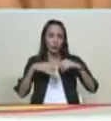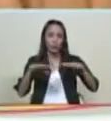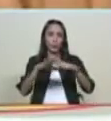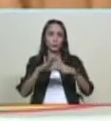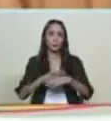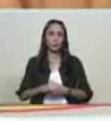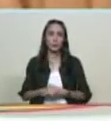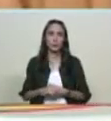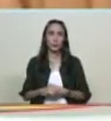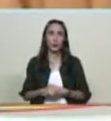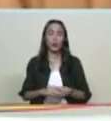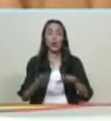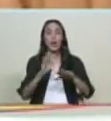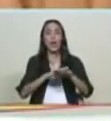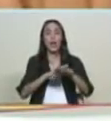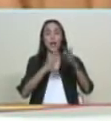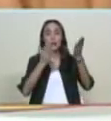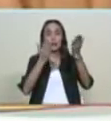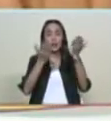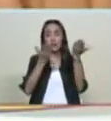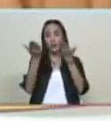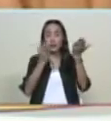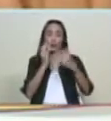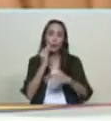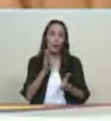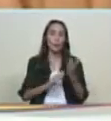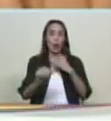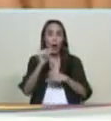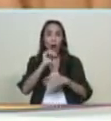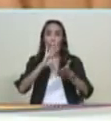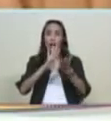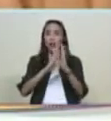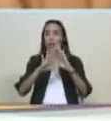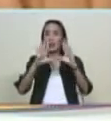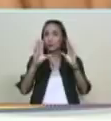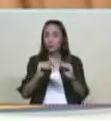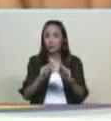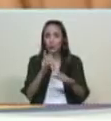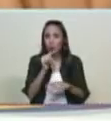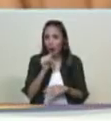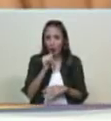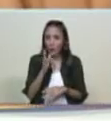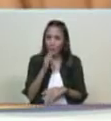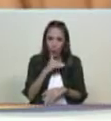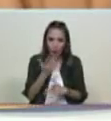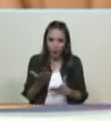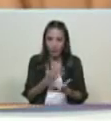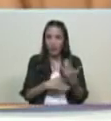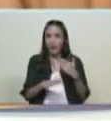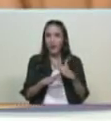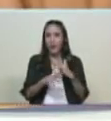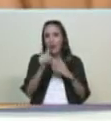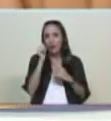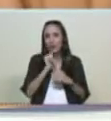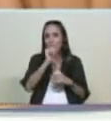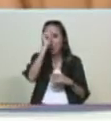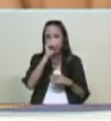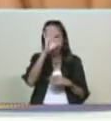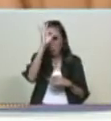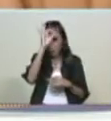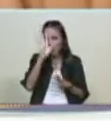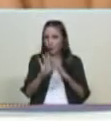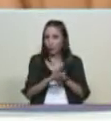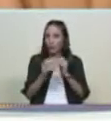afectados por la suspensión del servicio alrededor de un millón seiscientas mil personas entre el municipio Libertador y los valles del Tuy sin